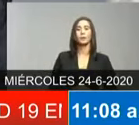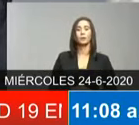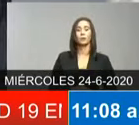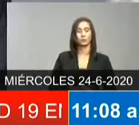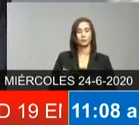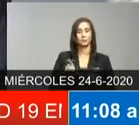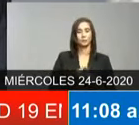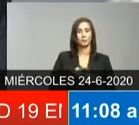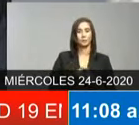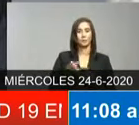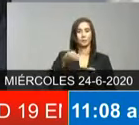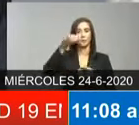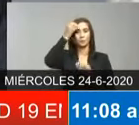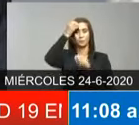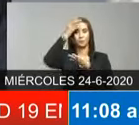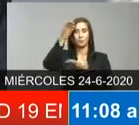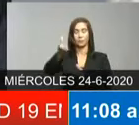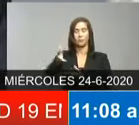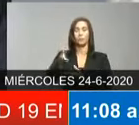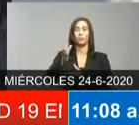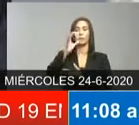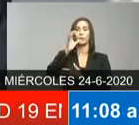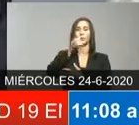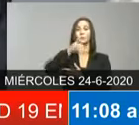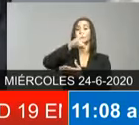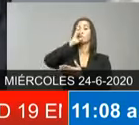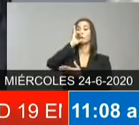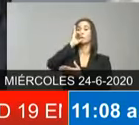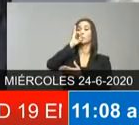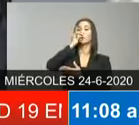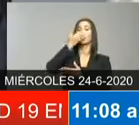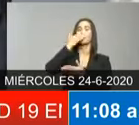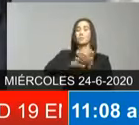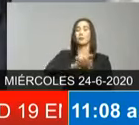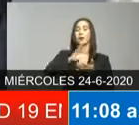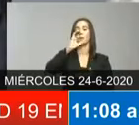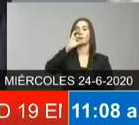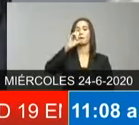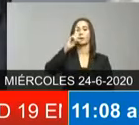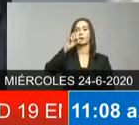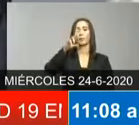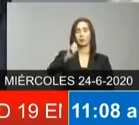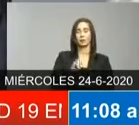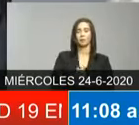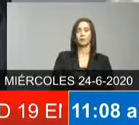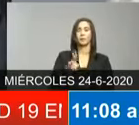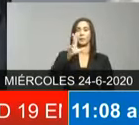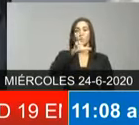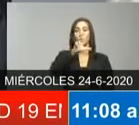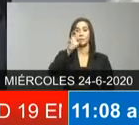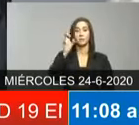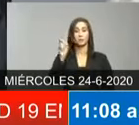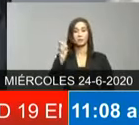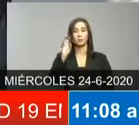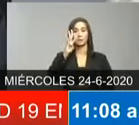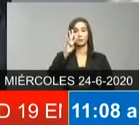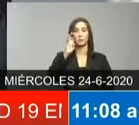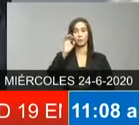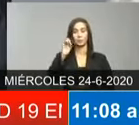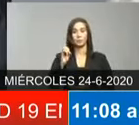sobre el clerén que hubo una pregunta son 340 el número de casos con